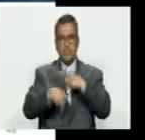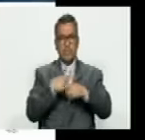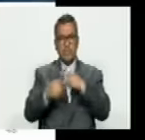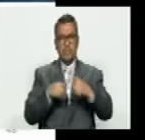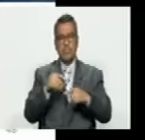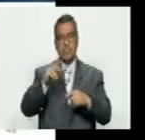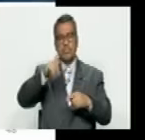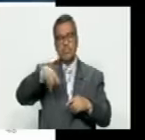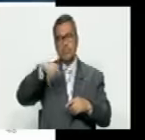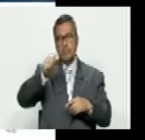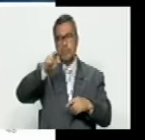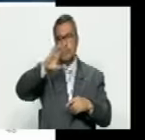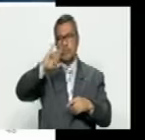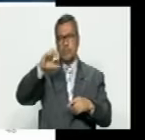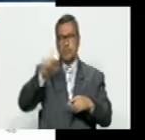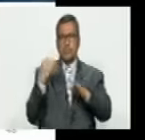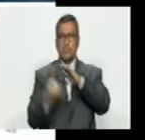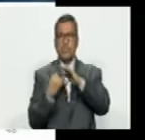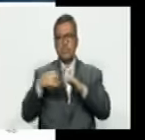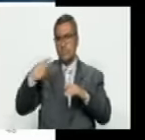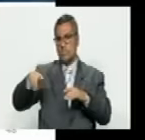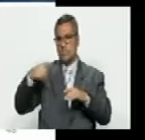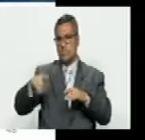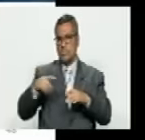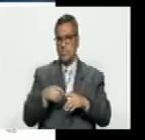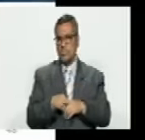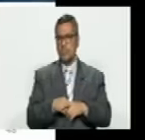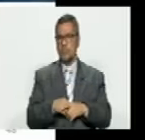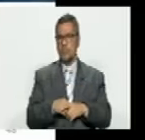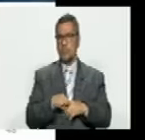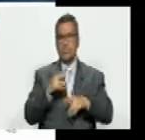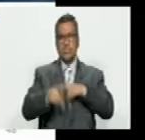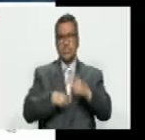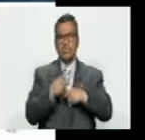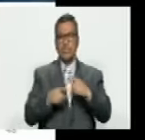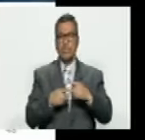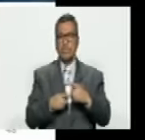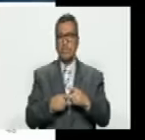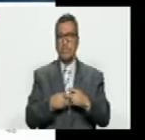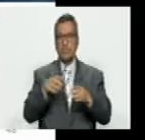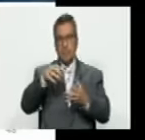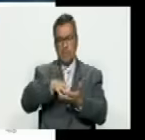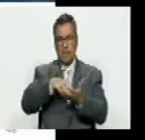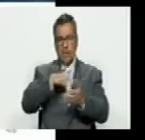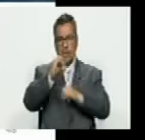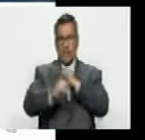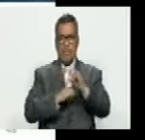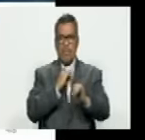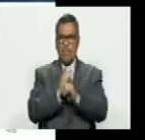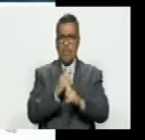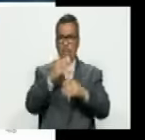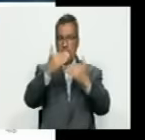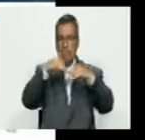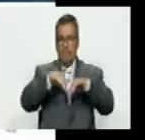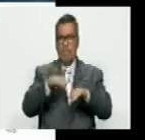Panamericano un instituto a la derecha de desarrollo regional internacional y abajo el Instituto Internacional